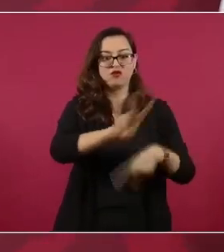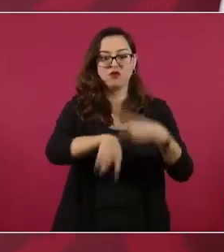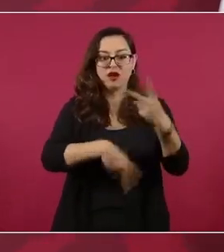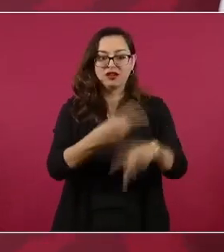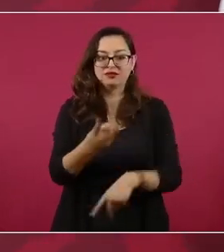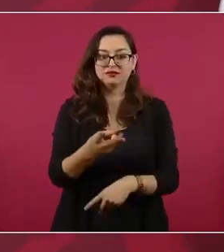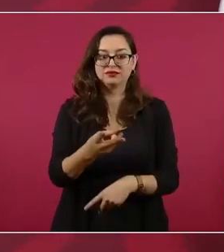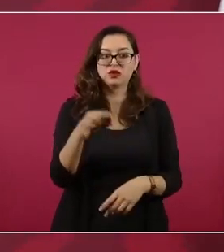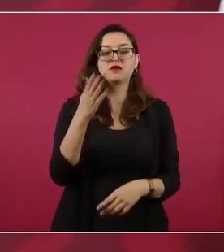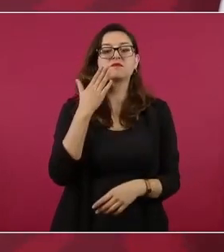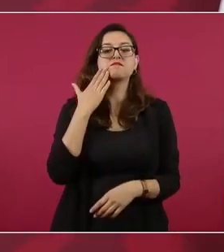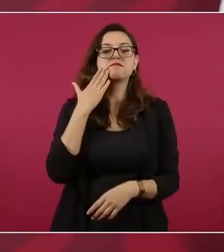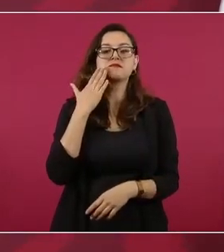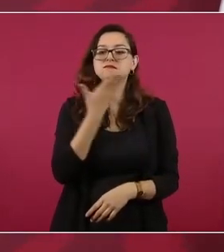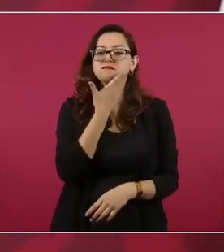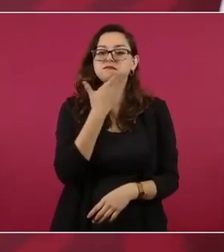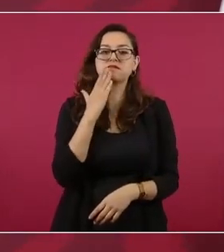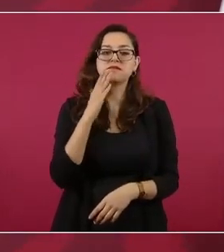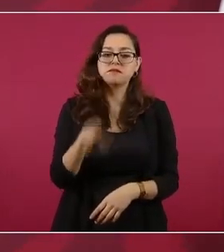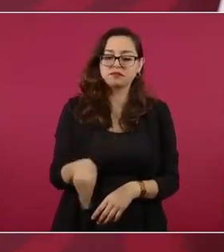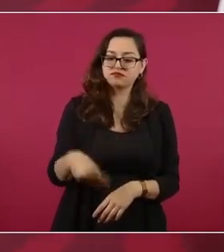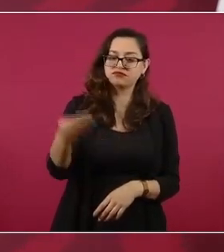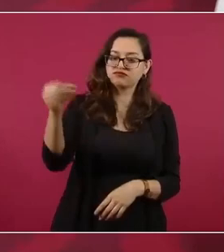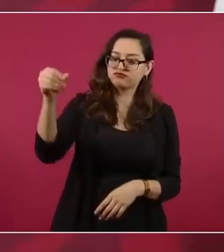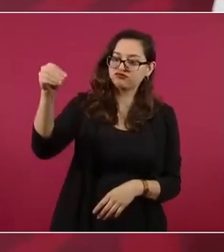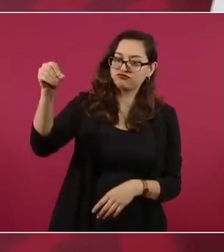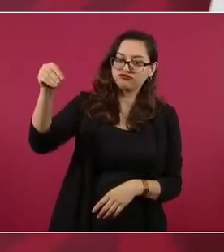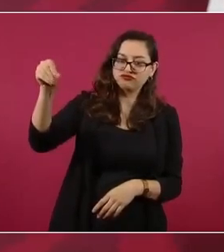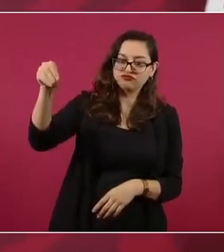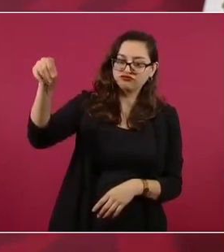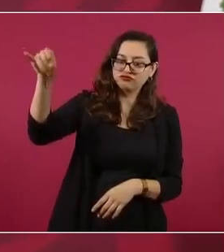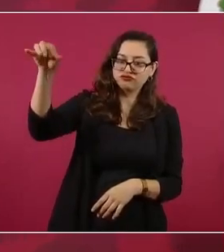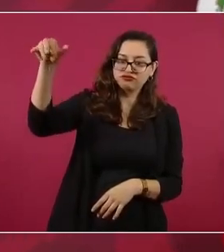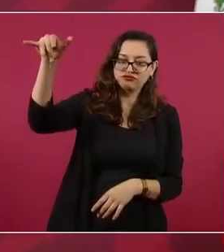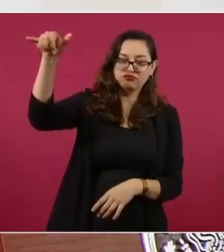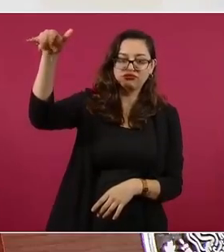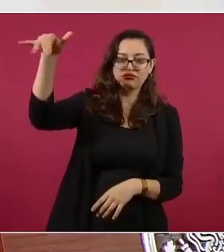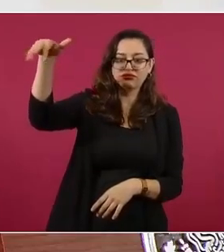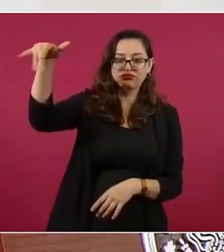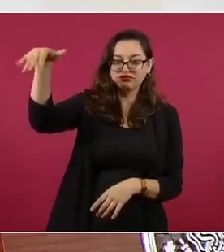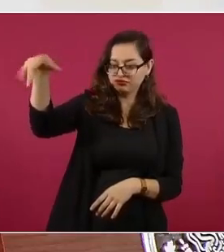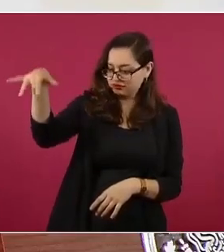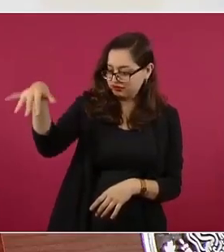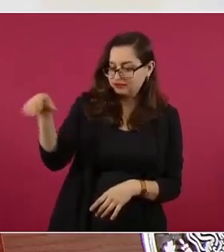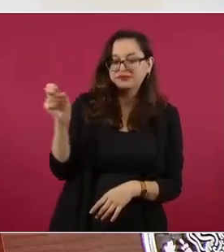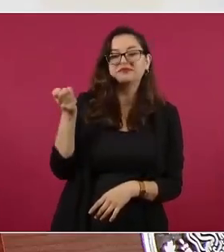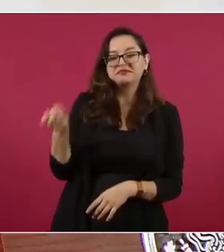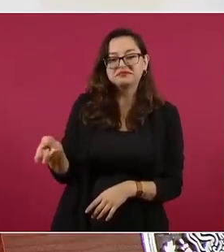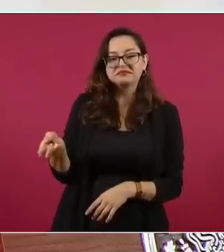así, así, así va a quedar,